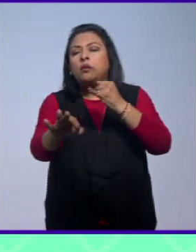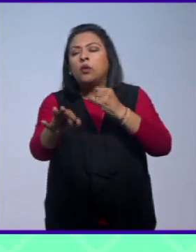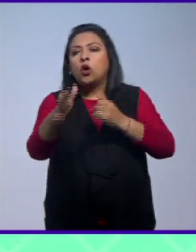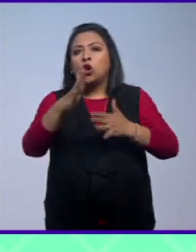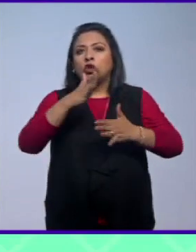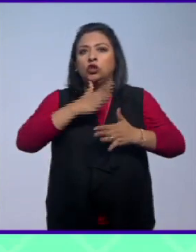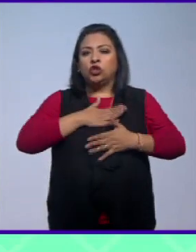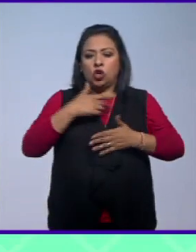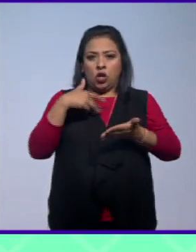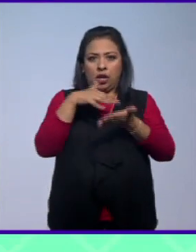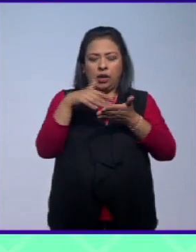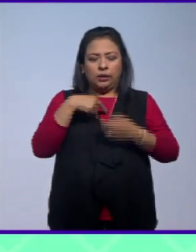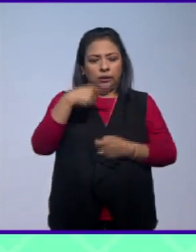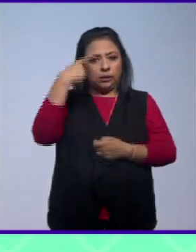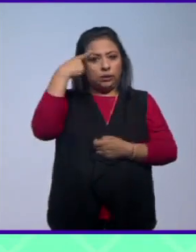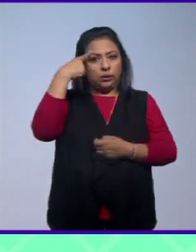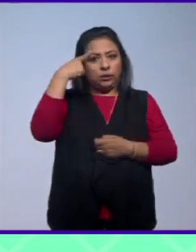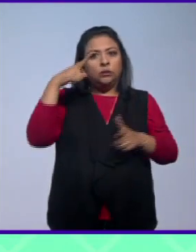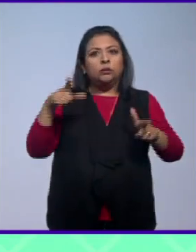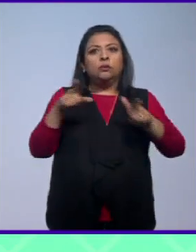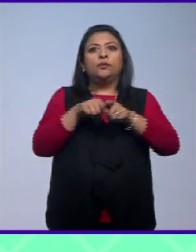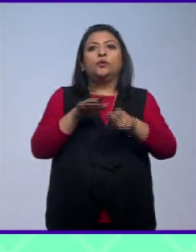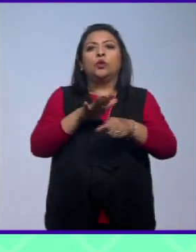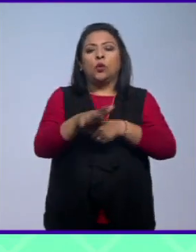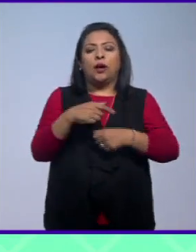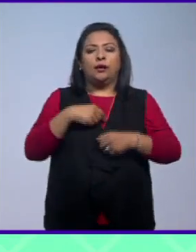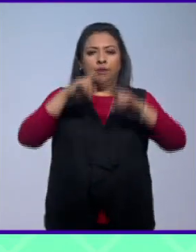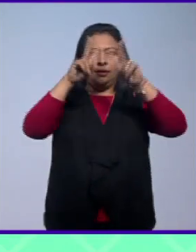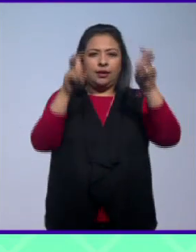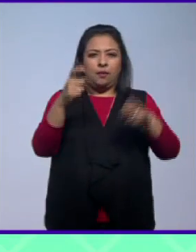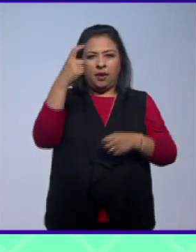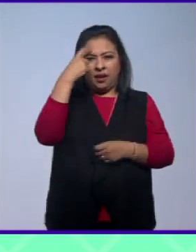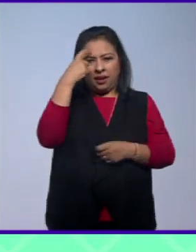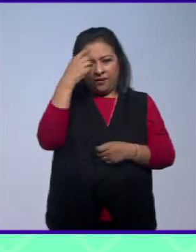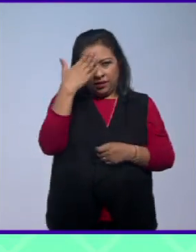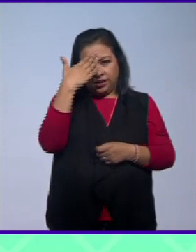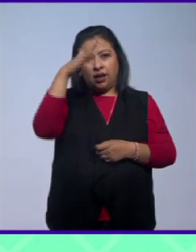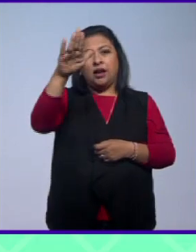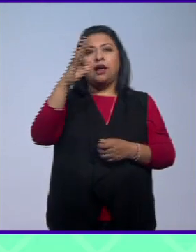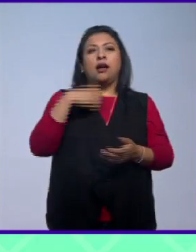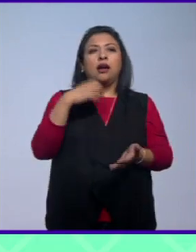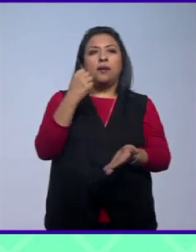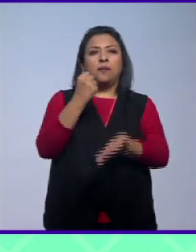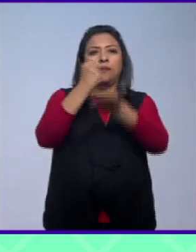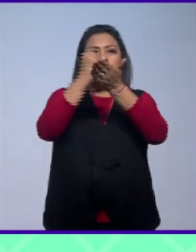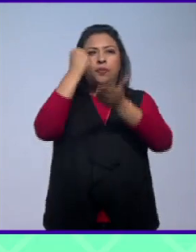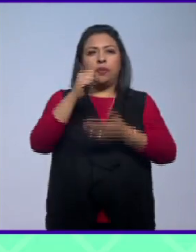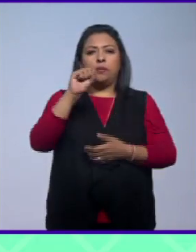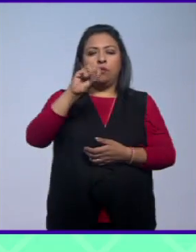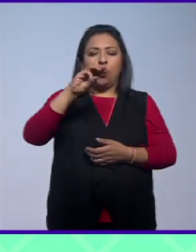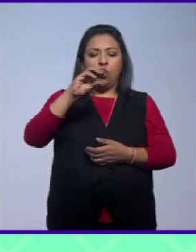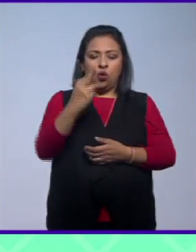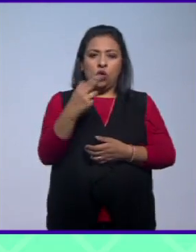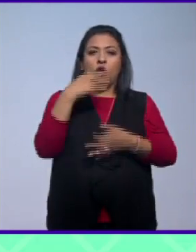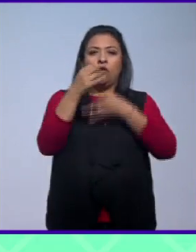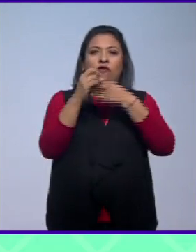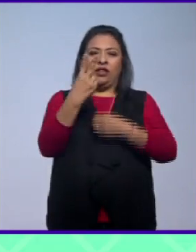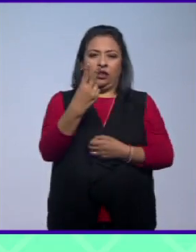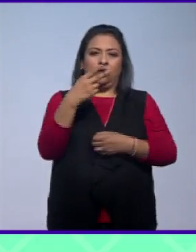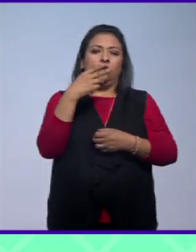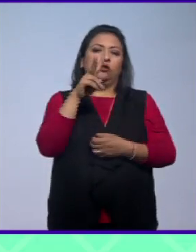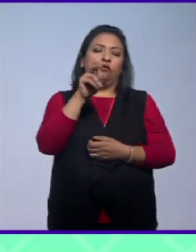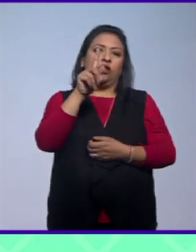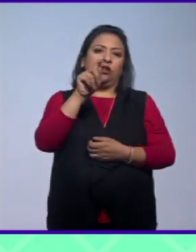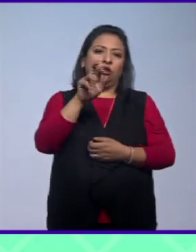recapacites y saques tus concreturas Cabeza ajena aparece bajo el sello MO Noticias 22 Víctor